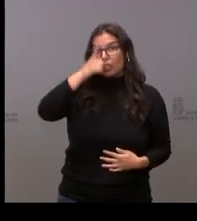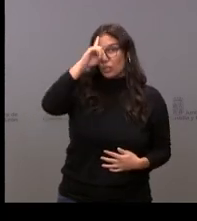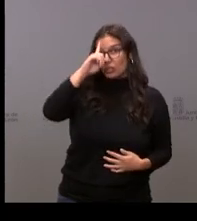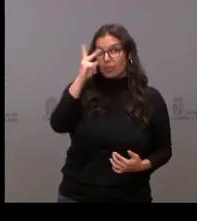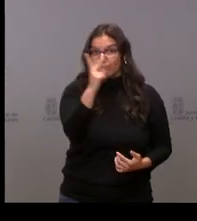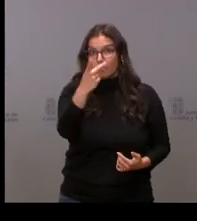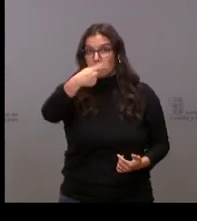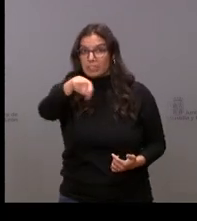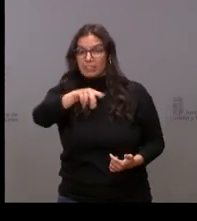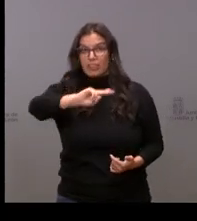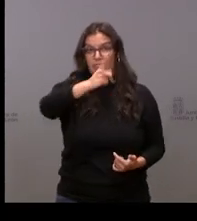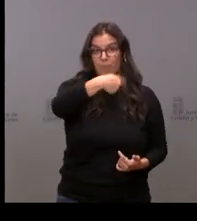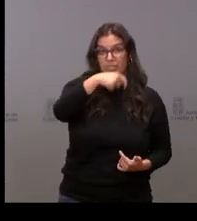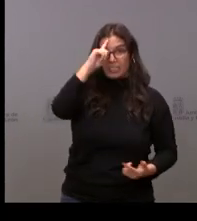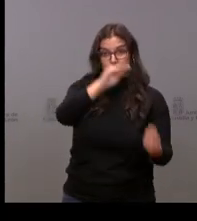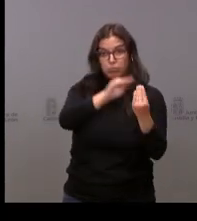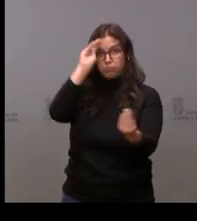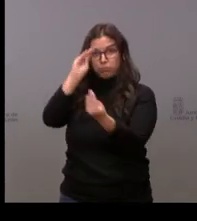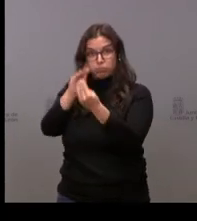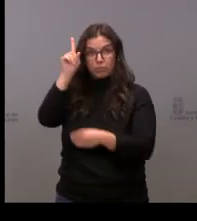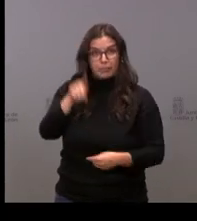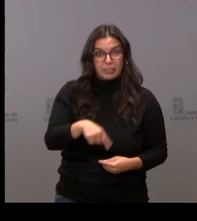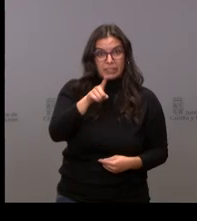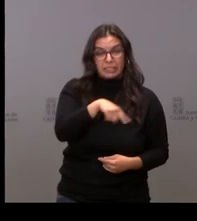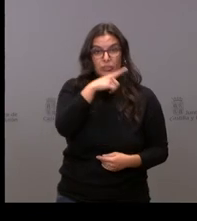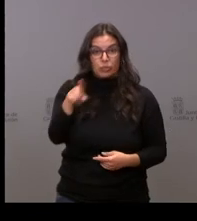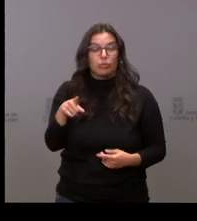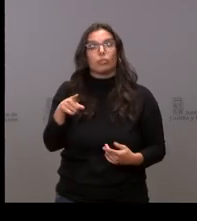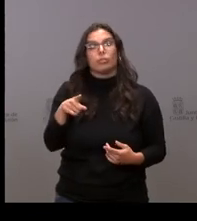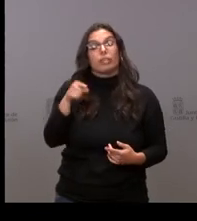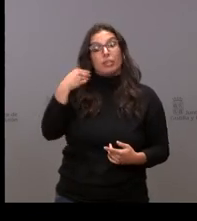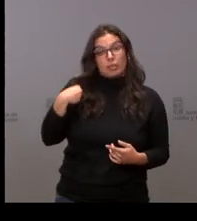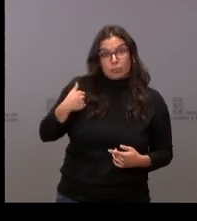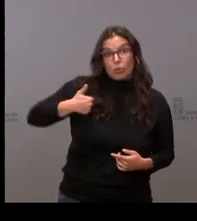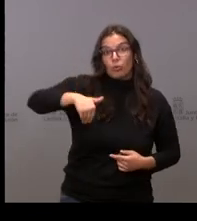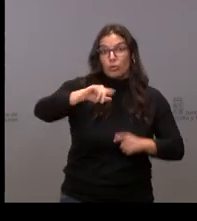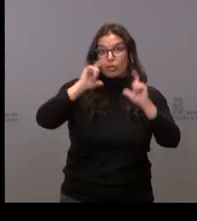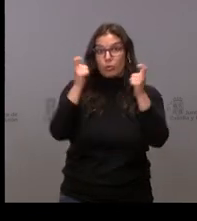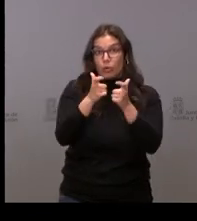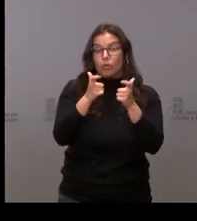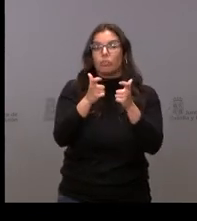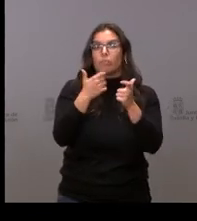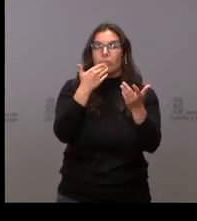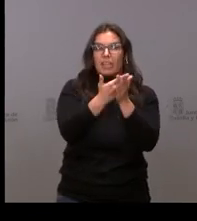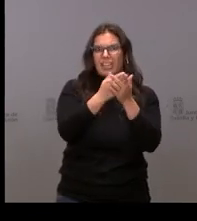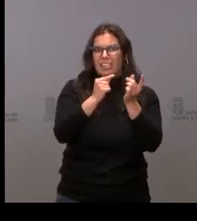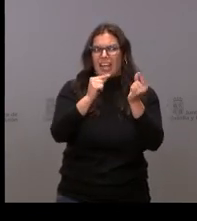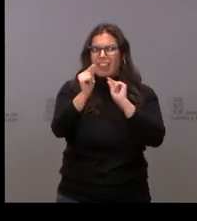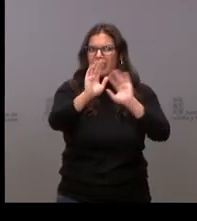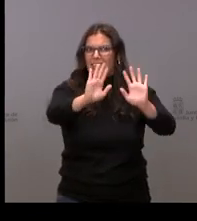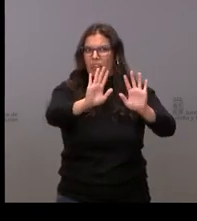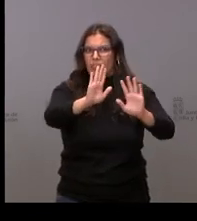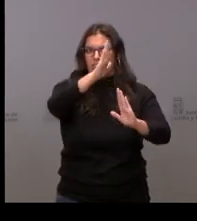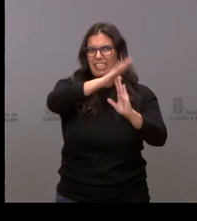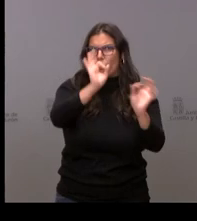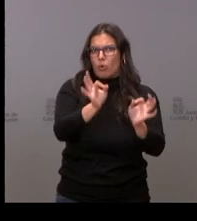el vicepresidente comparten esa misma opinión y en esa reunión plantearán que se pare el debate o si seguirá